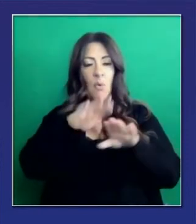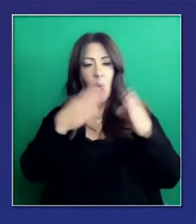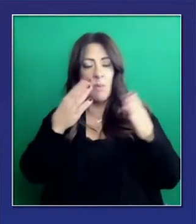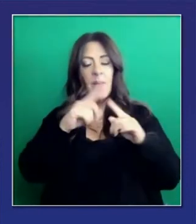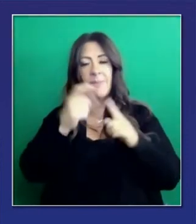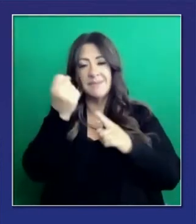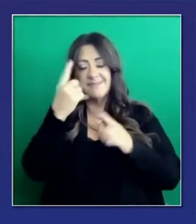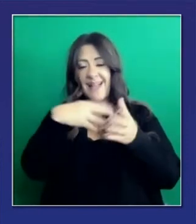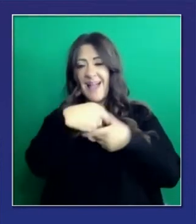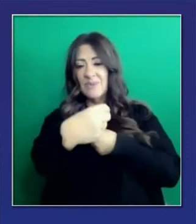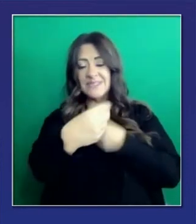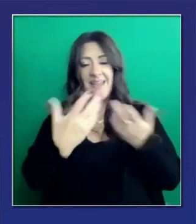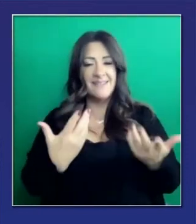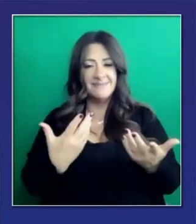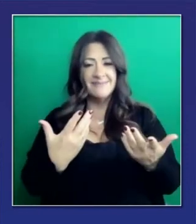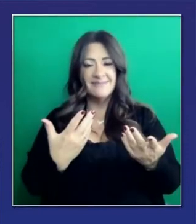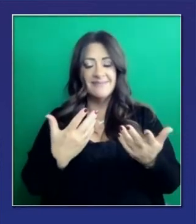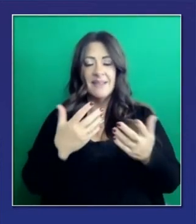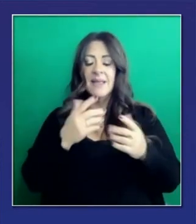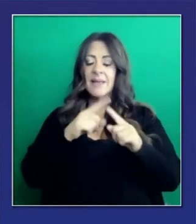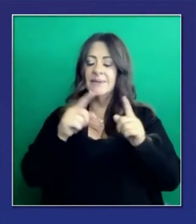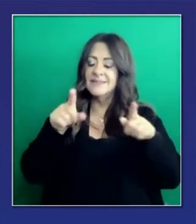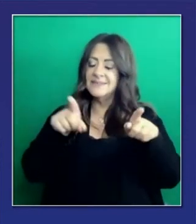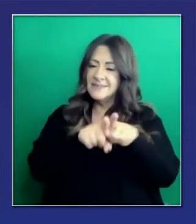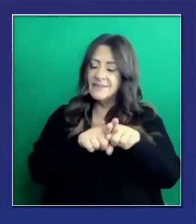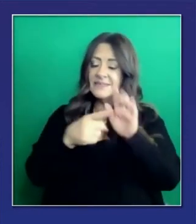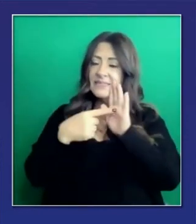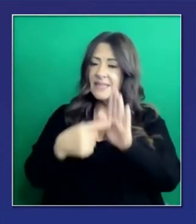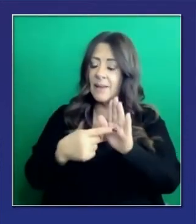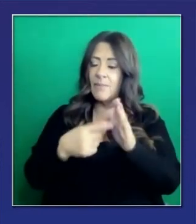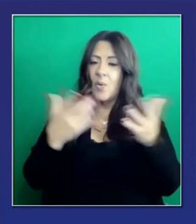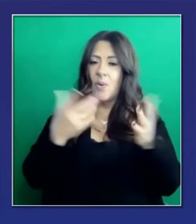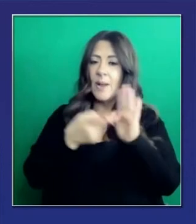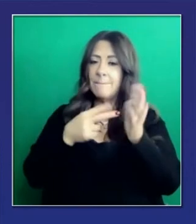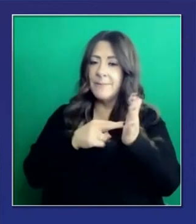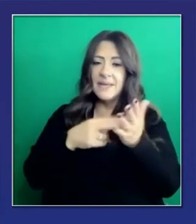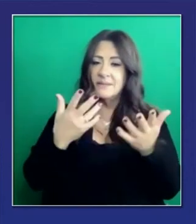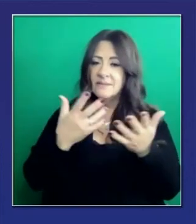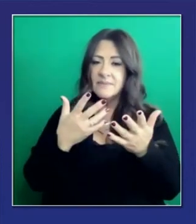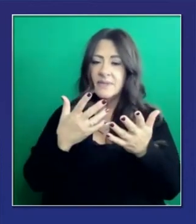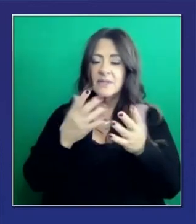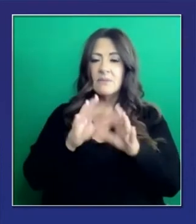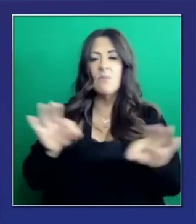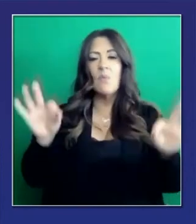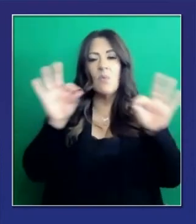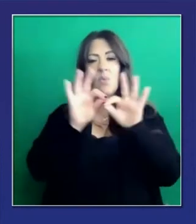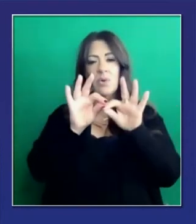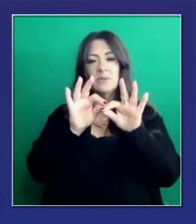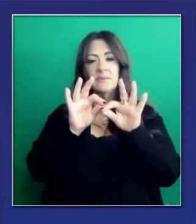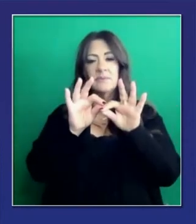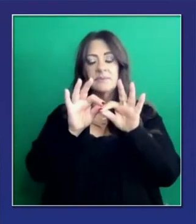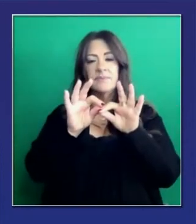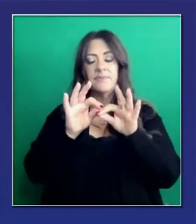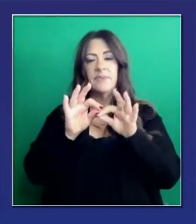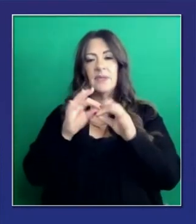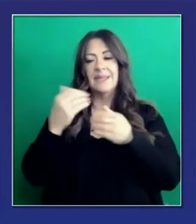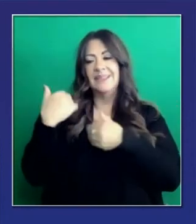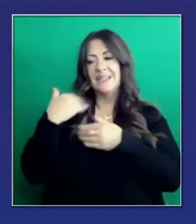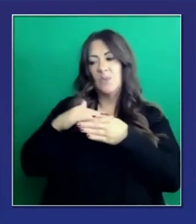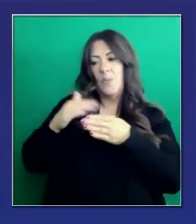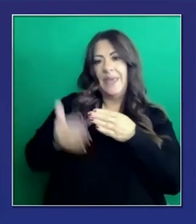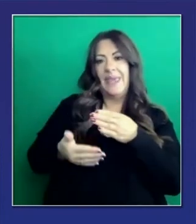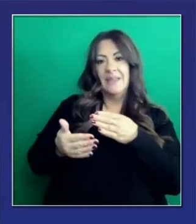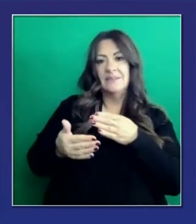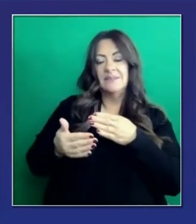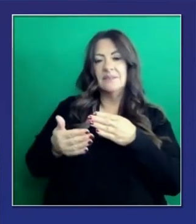con el público en general, pero con los negocios también. Y como ejemplo, hace una semana, el fin de semana